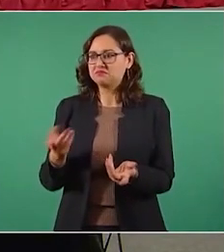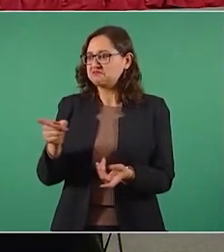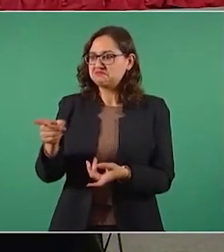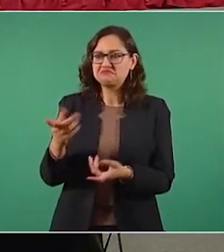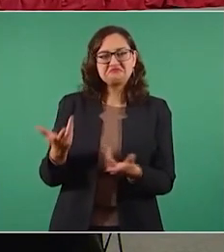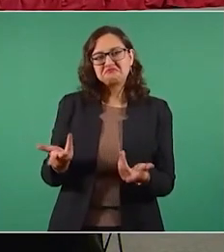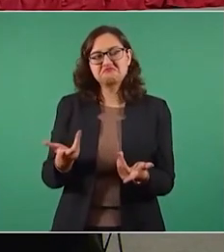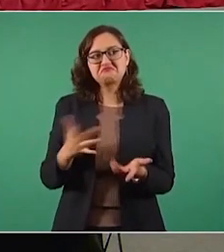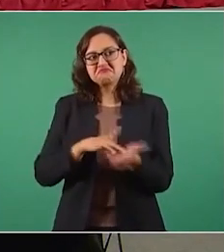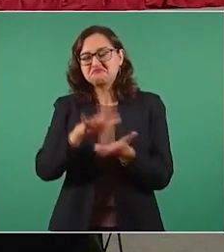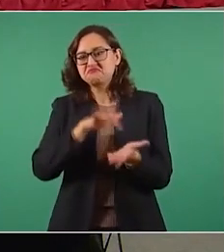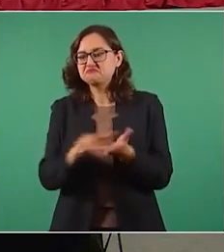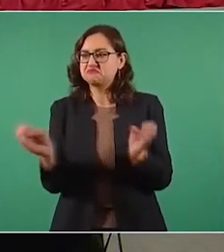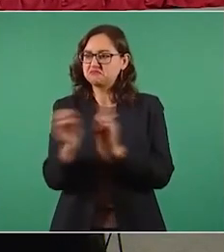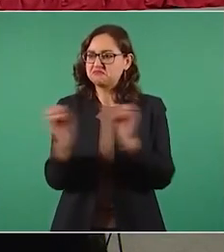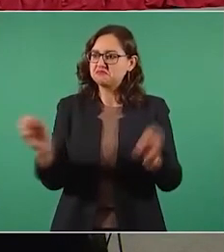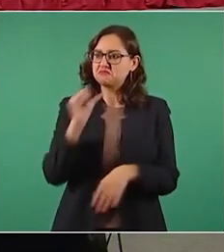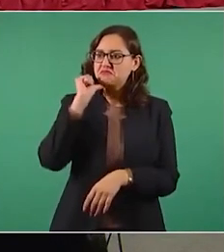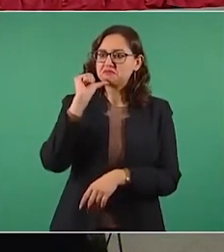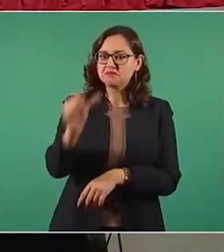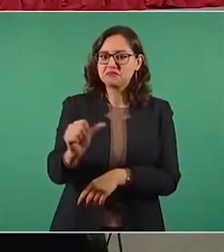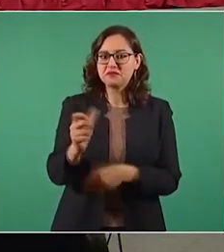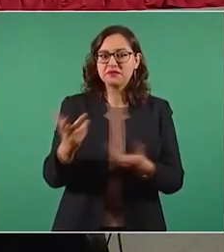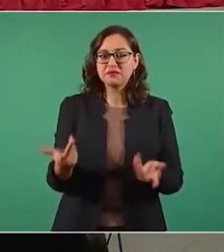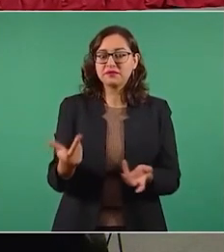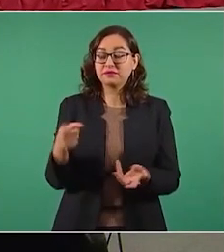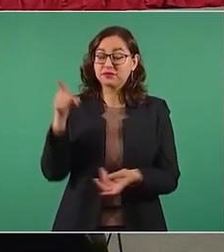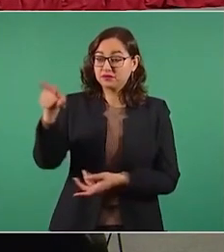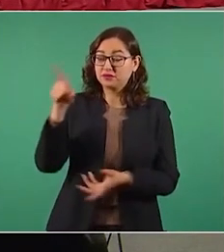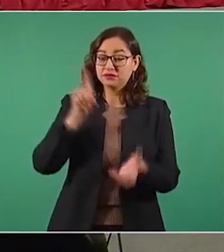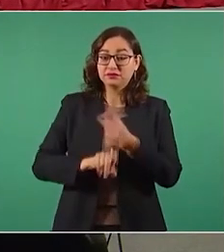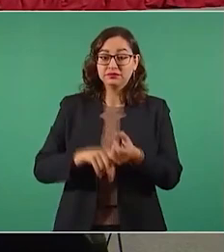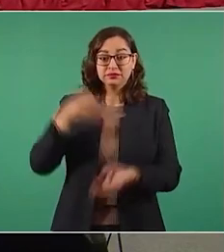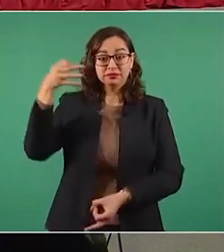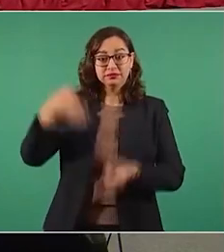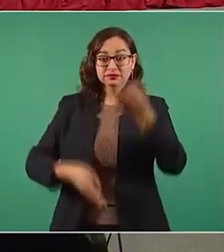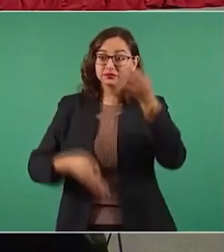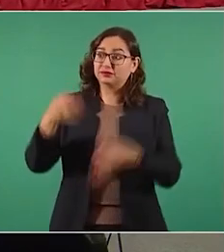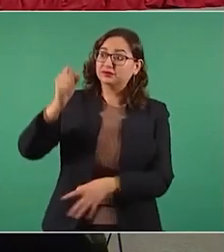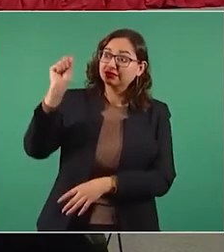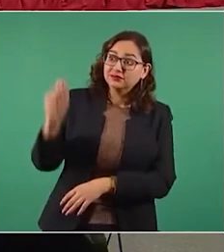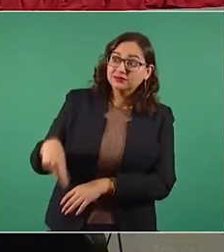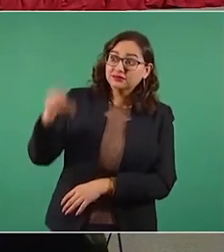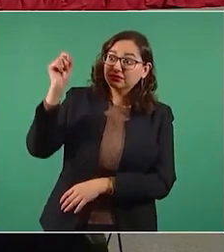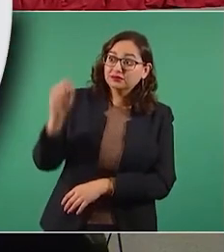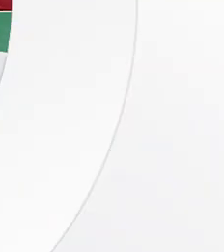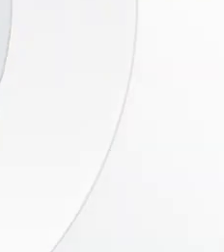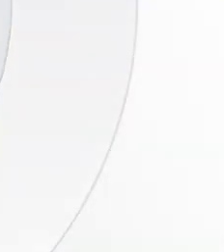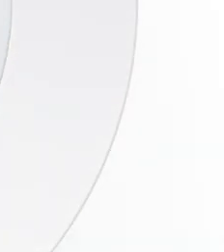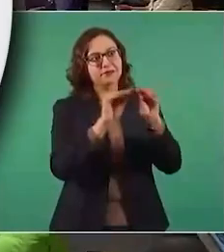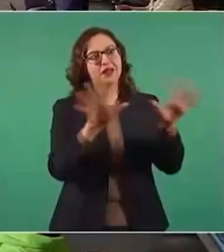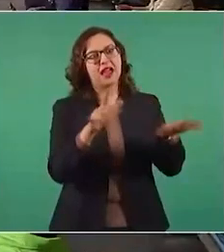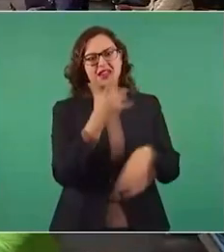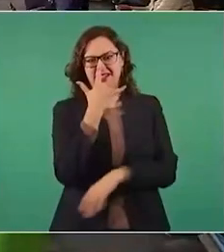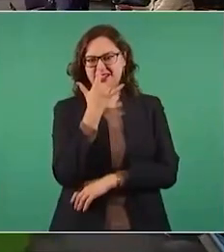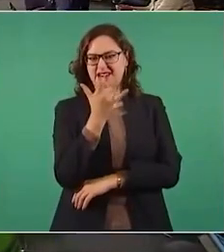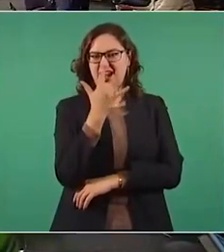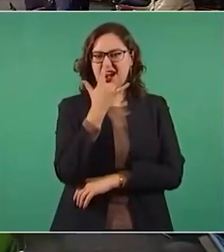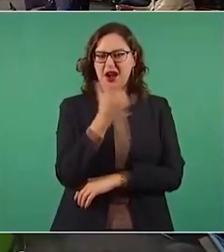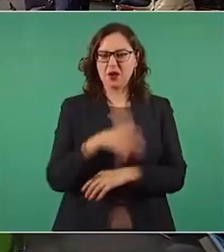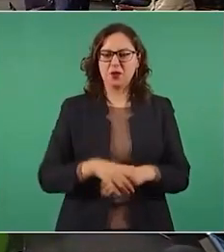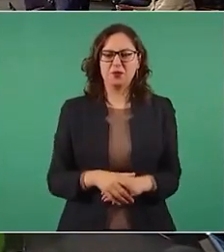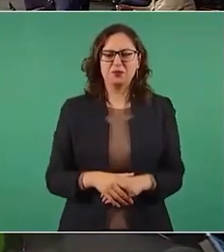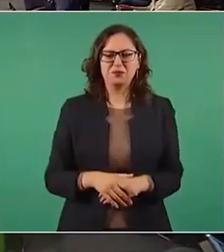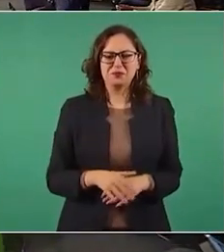Y lleva mucho tiempo el fiscal y no hay resultados. ¿Han escuchado